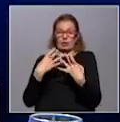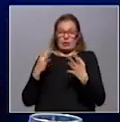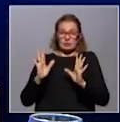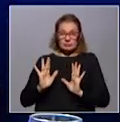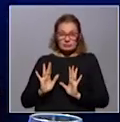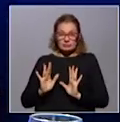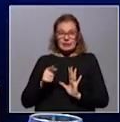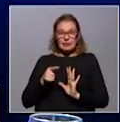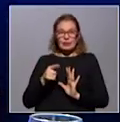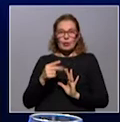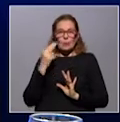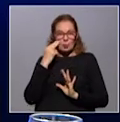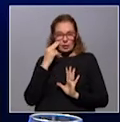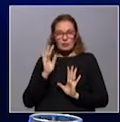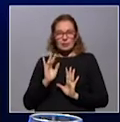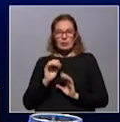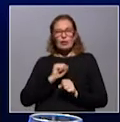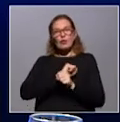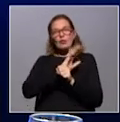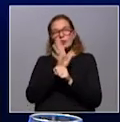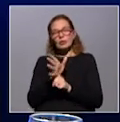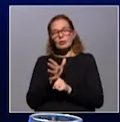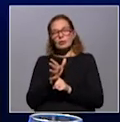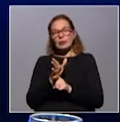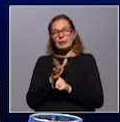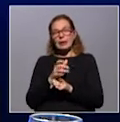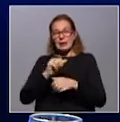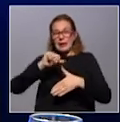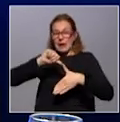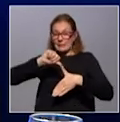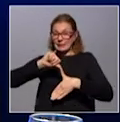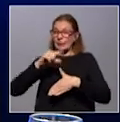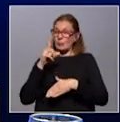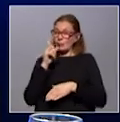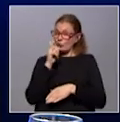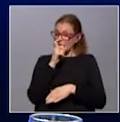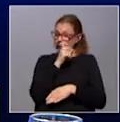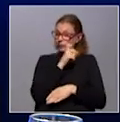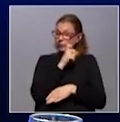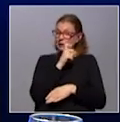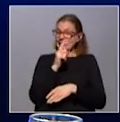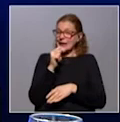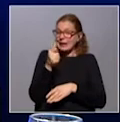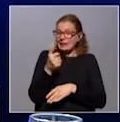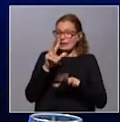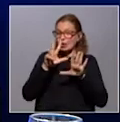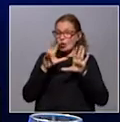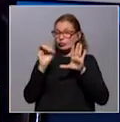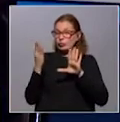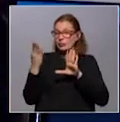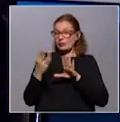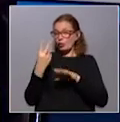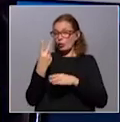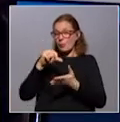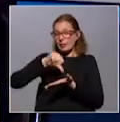Ese es justamente el riesgo. La situación del COVID-19 en la región de las Américas es compleja, con casi 80% tienen dos países,